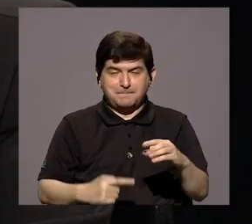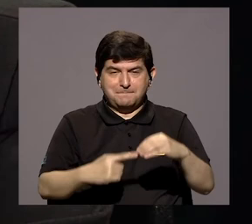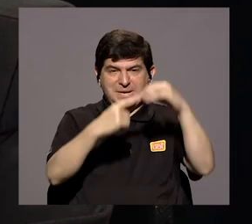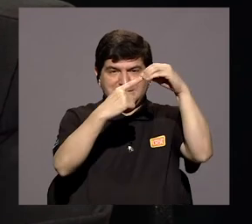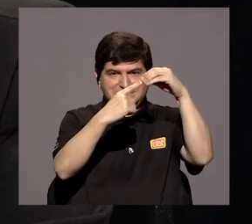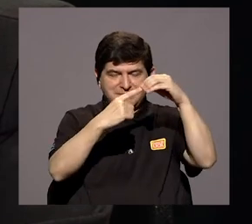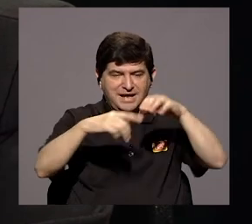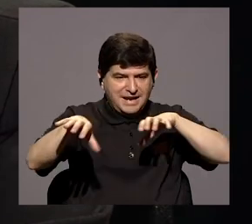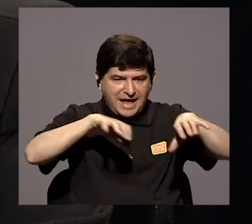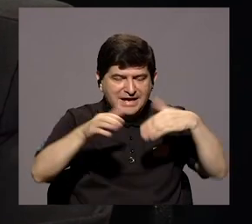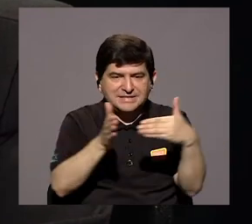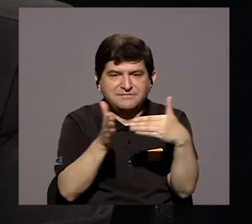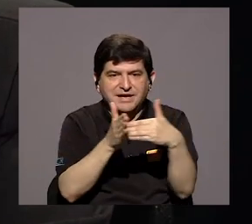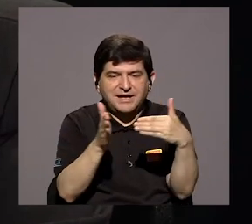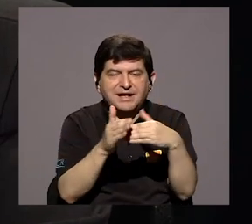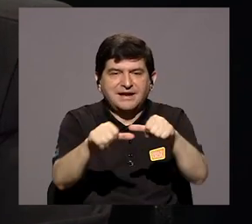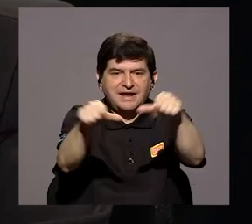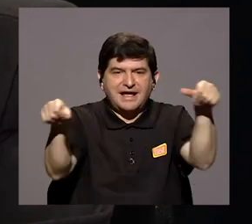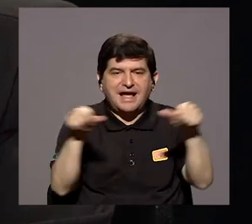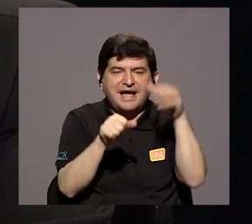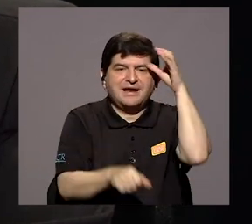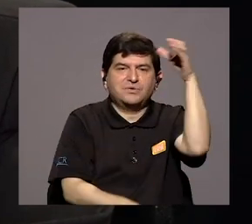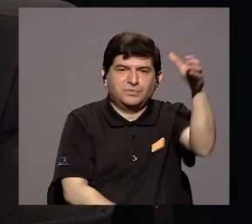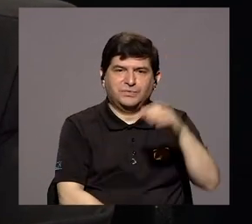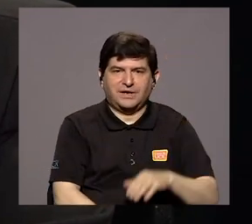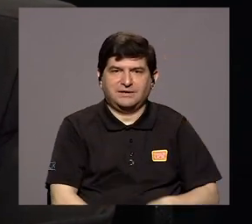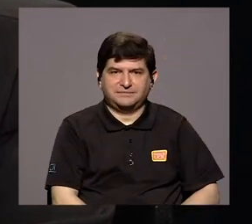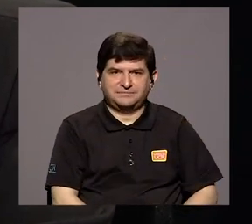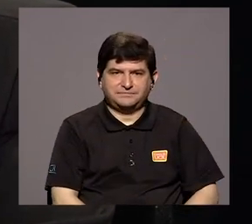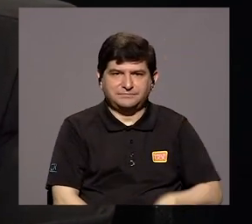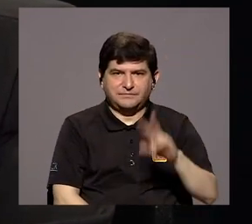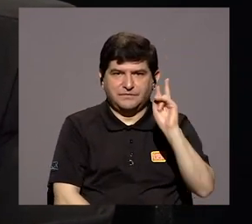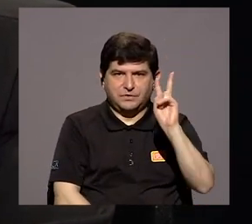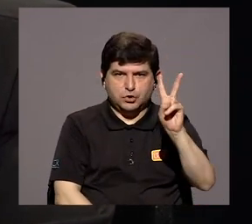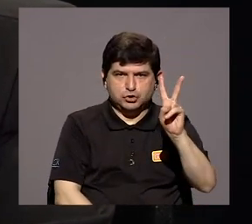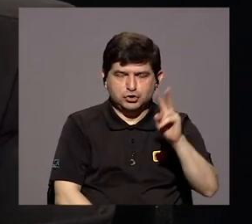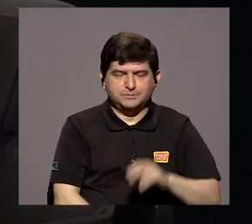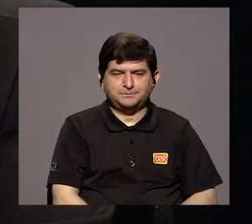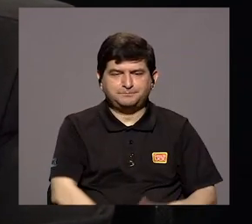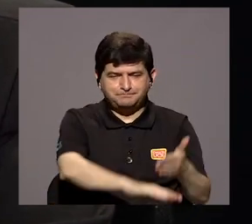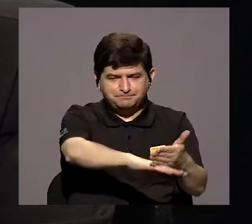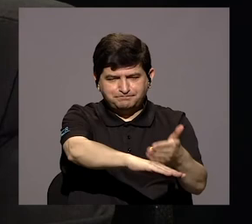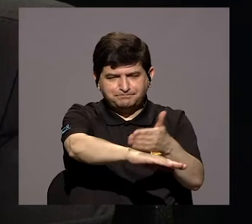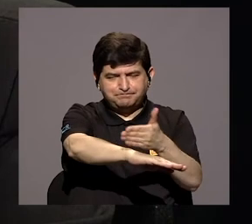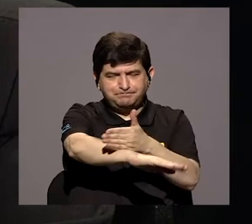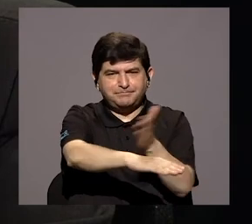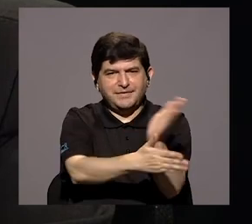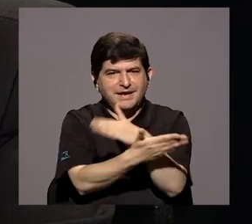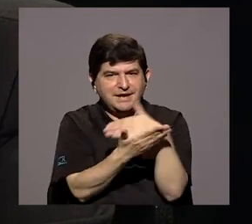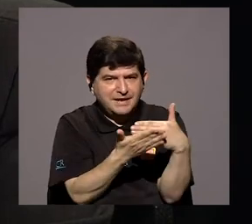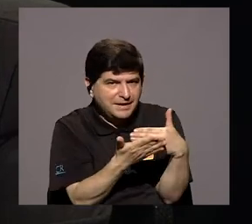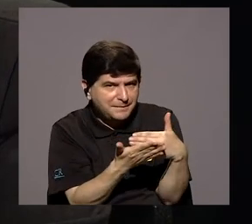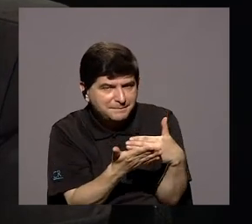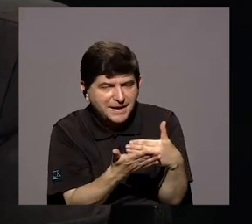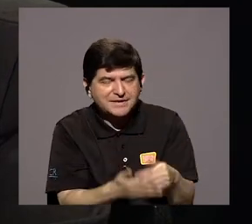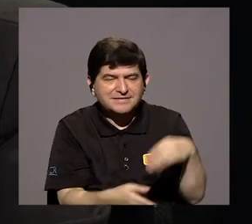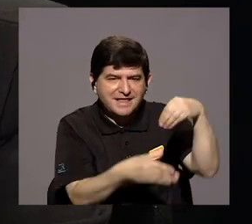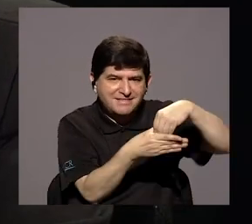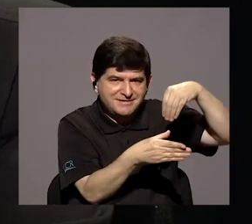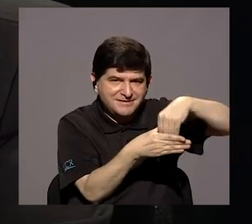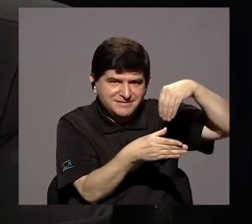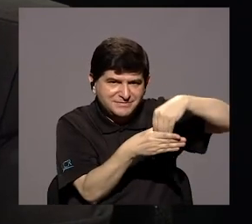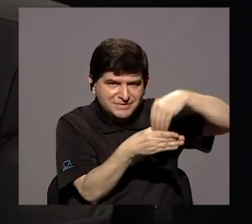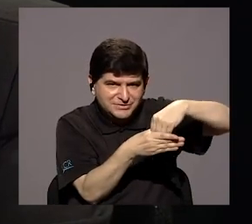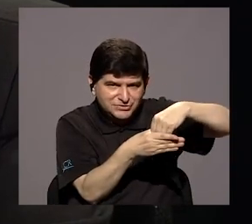reactivación, ¿verdad?, del sector cultura. Dos, la recuperación de la parte de inversión